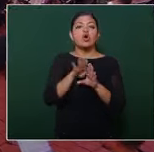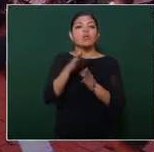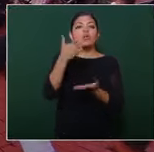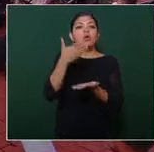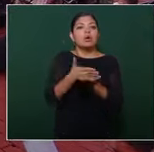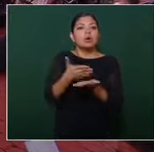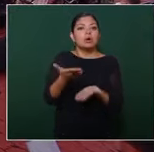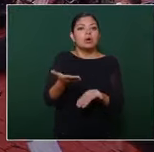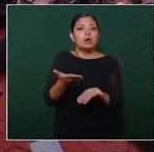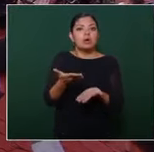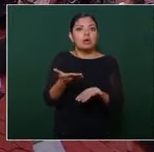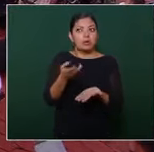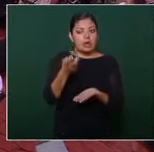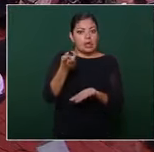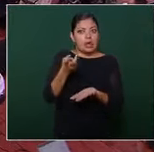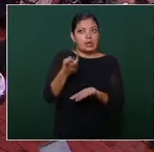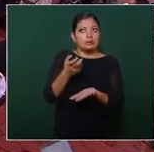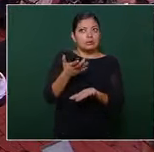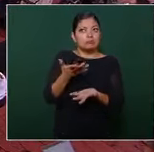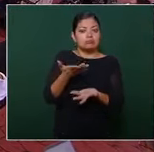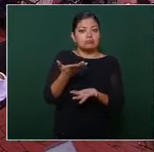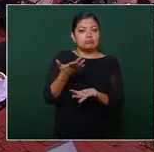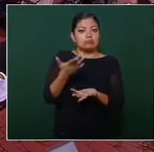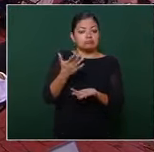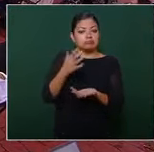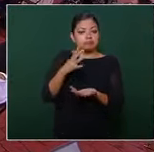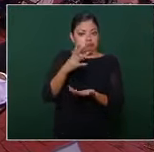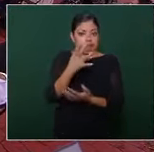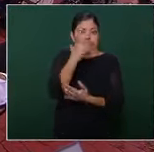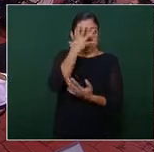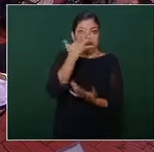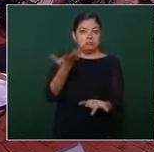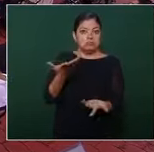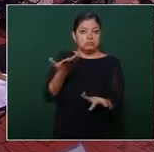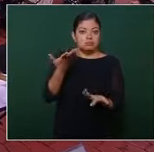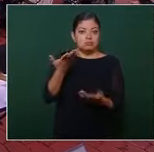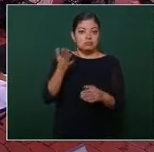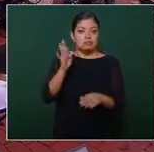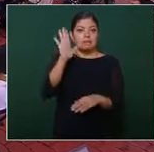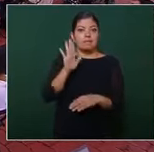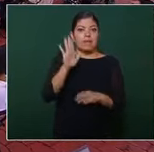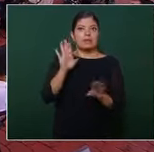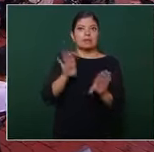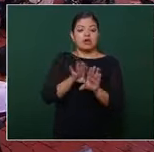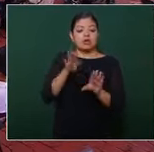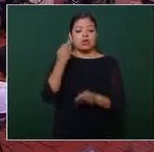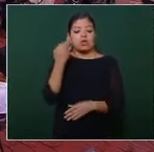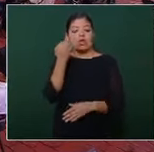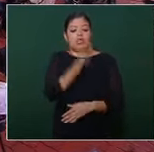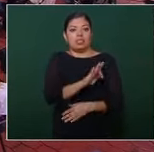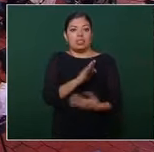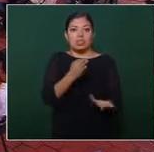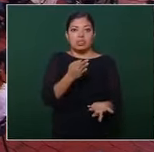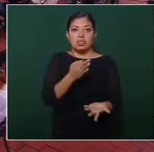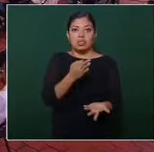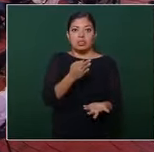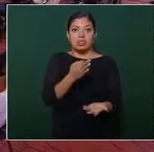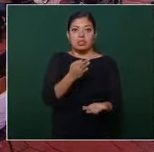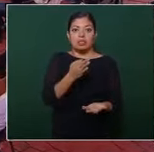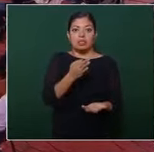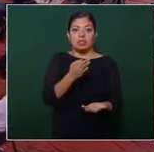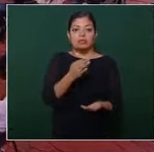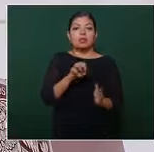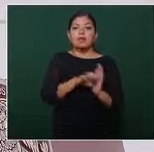más vergonzoso de traición que ir a buscar a un príncipe